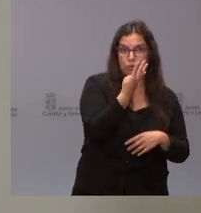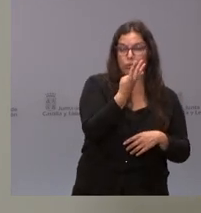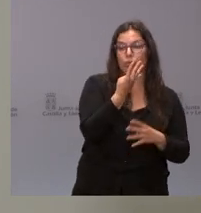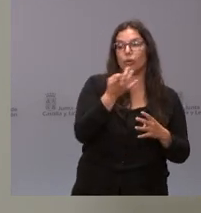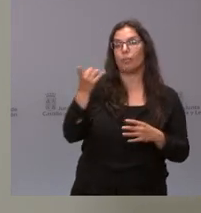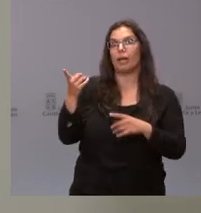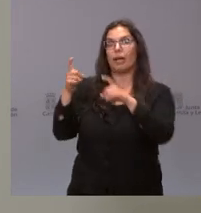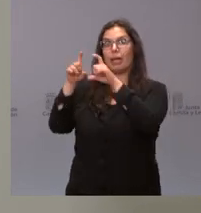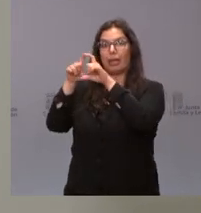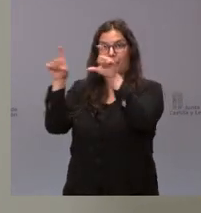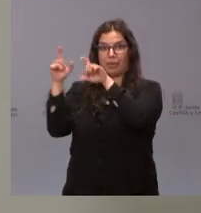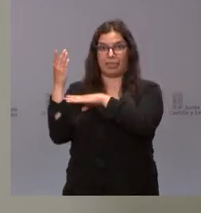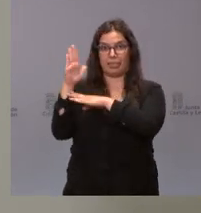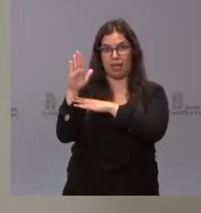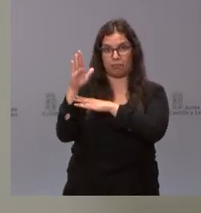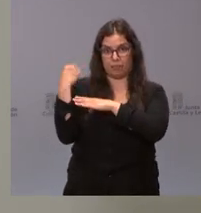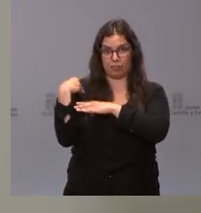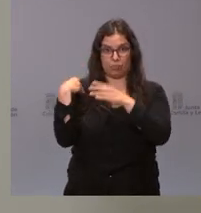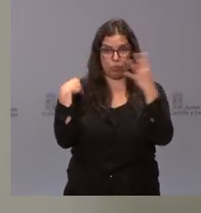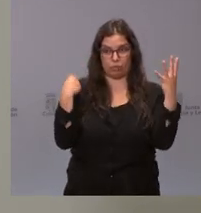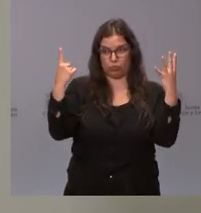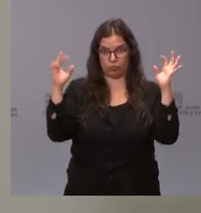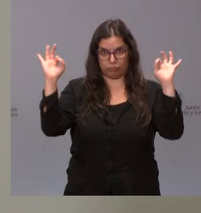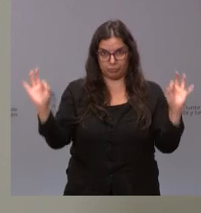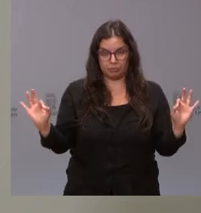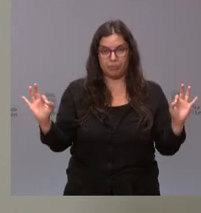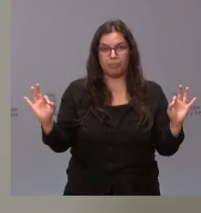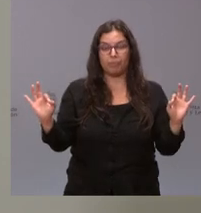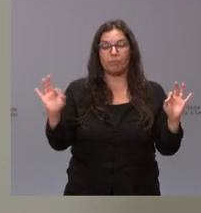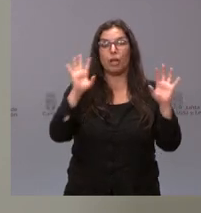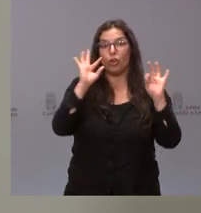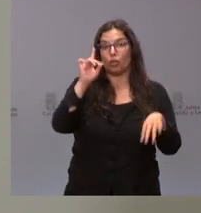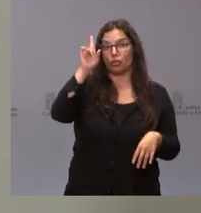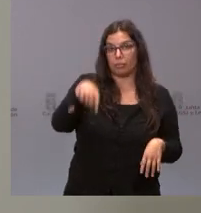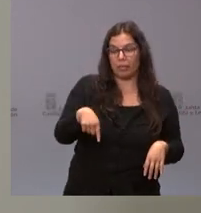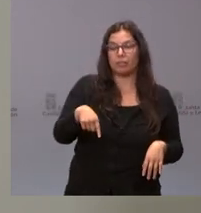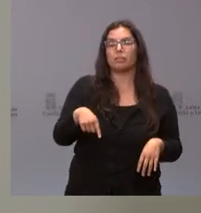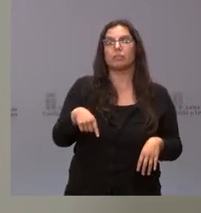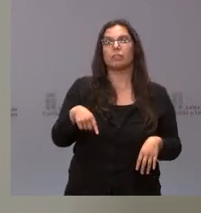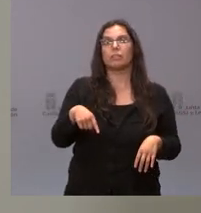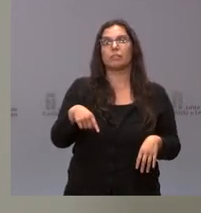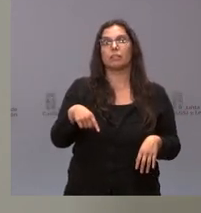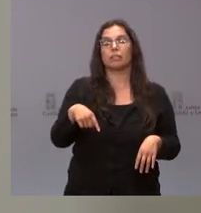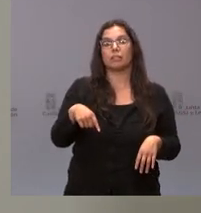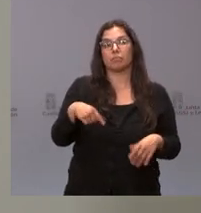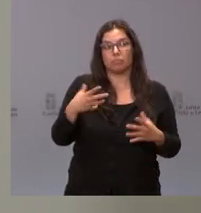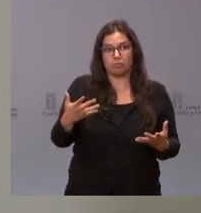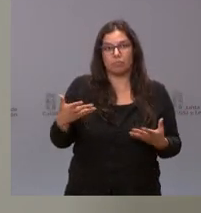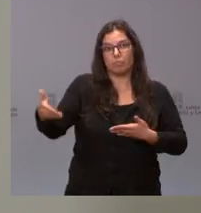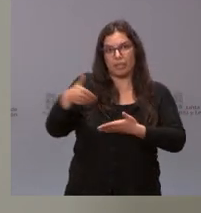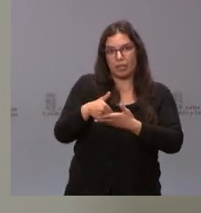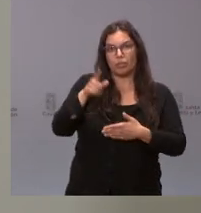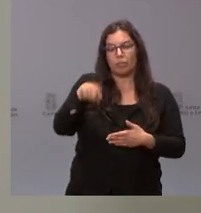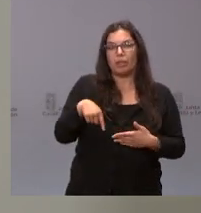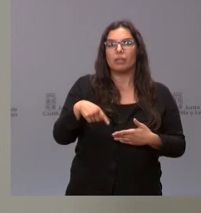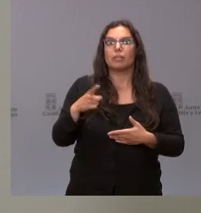la propia representación de la empresa como es natural también hemos incorporado en esta ocasión porque así nos lo solicitaron